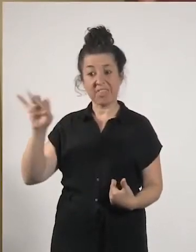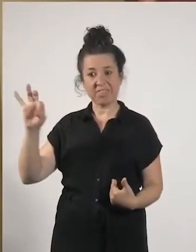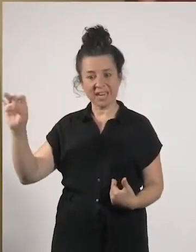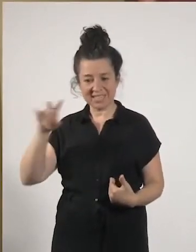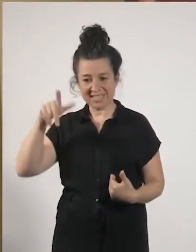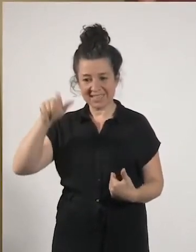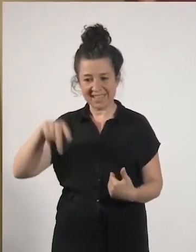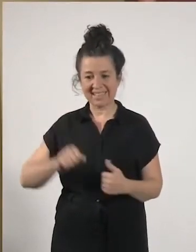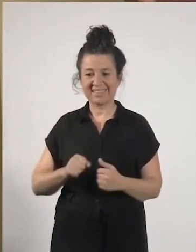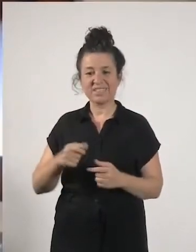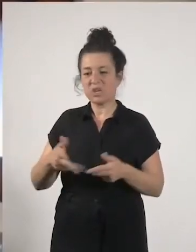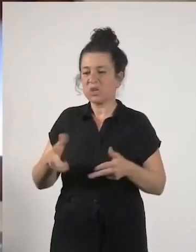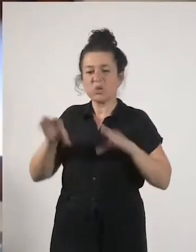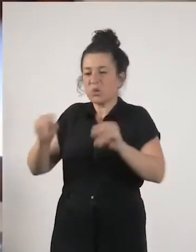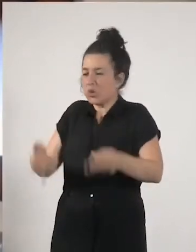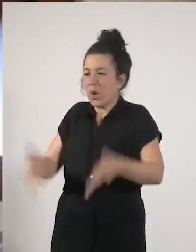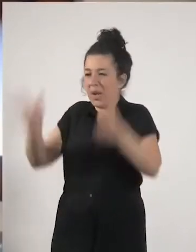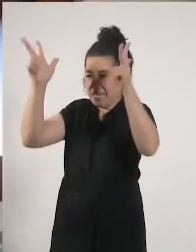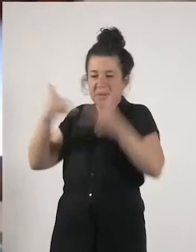honor vale